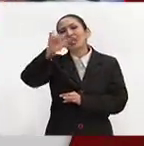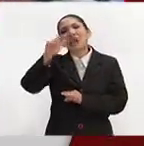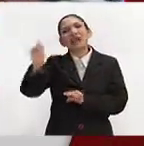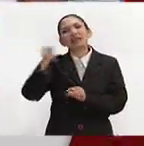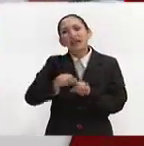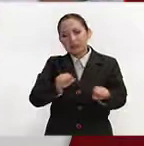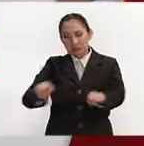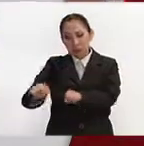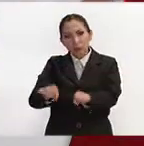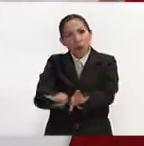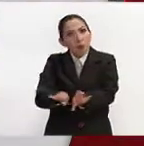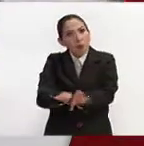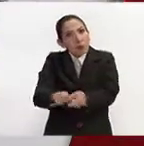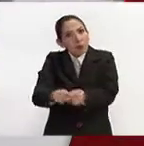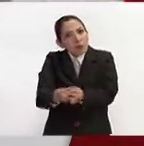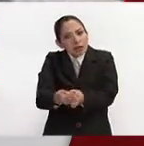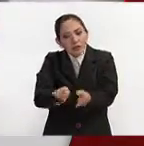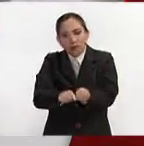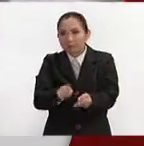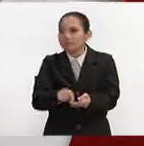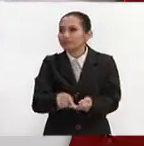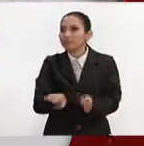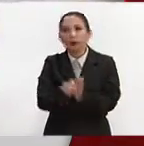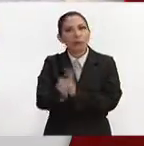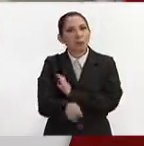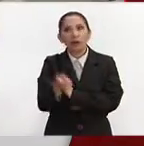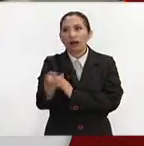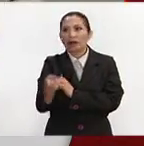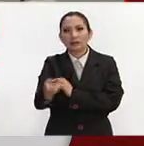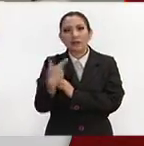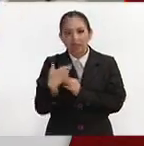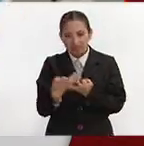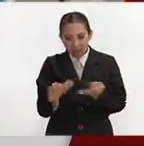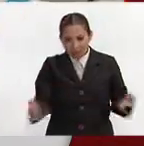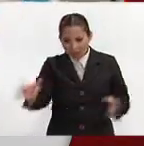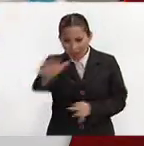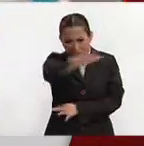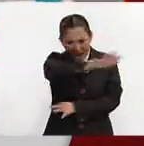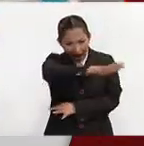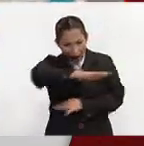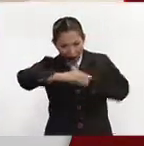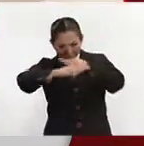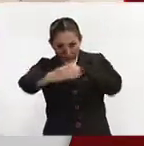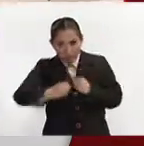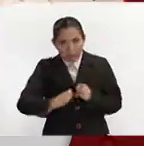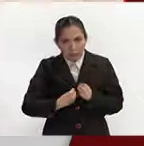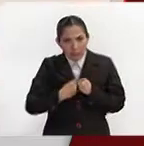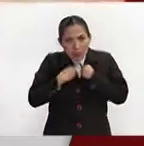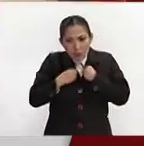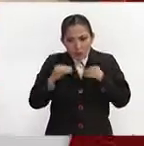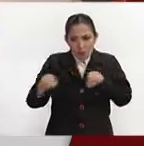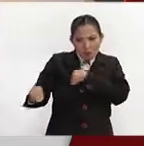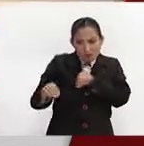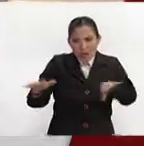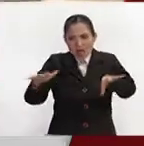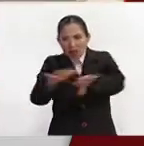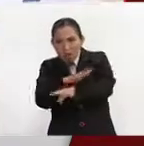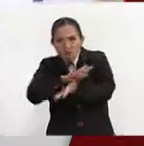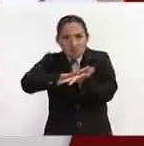funcionan los sismos. Cómo funciona este mecanismo que es la Tierra, un cuerpo vivo, un ser vivo que está en constante